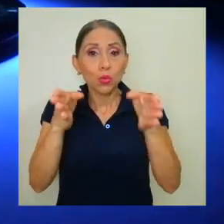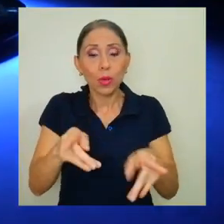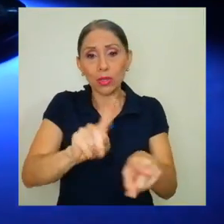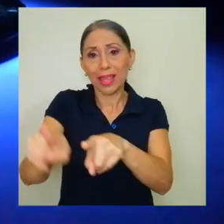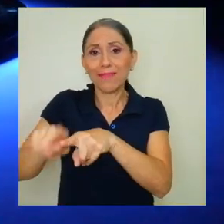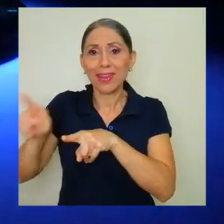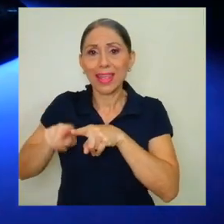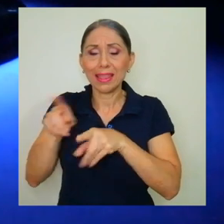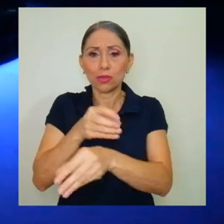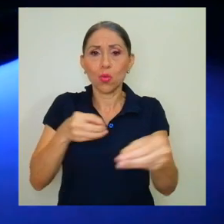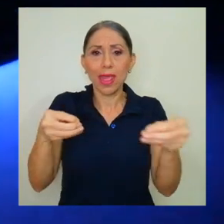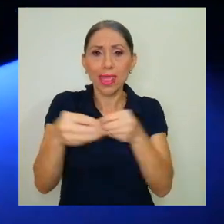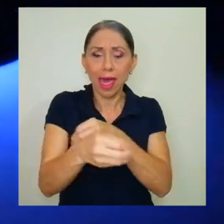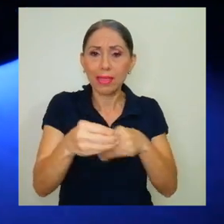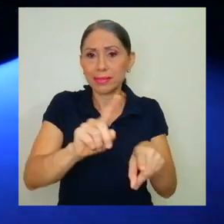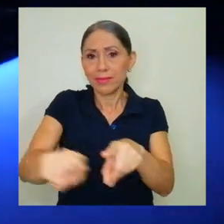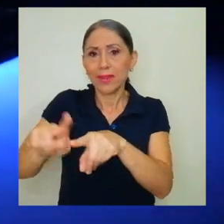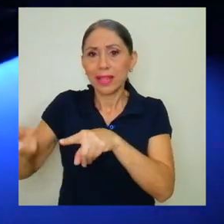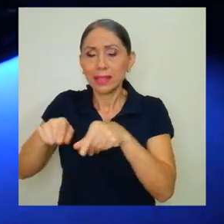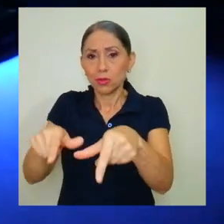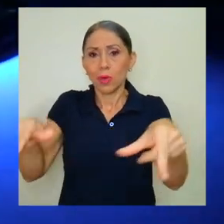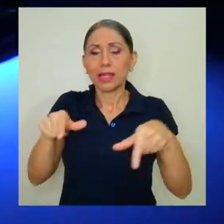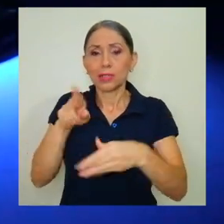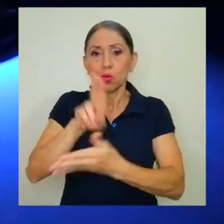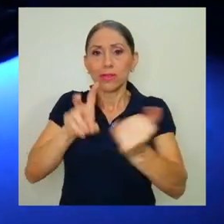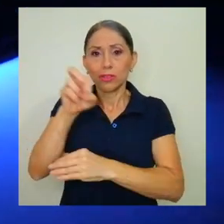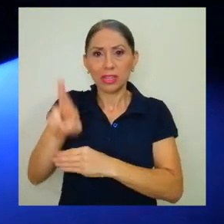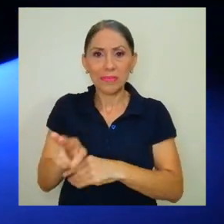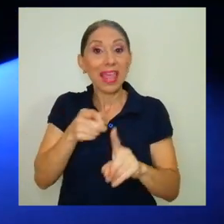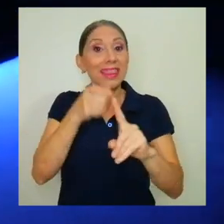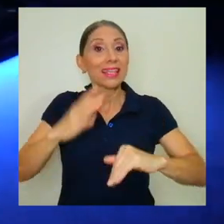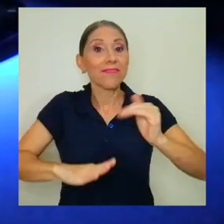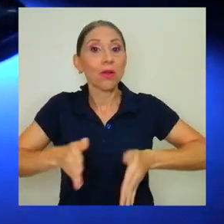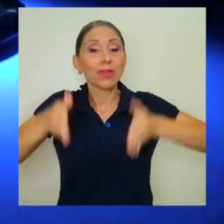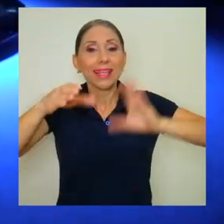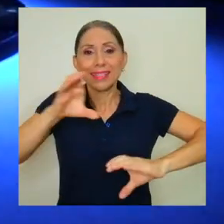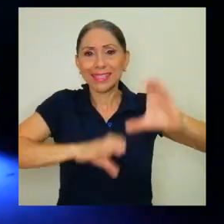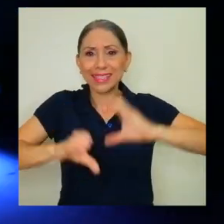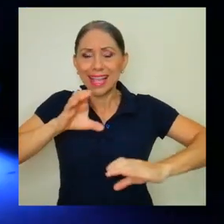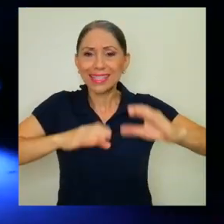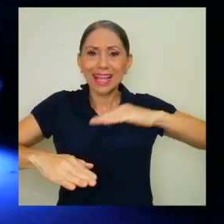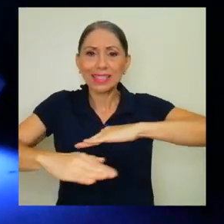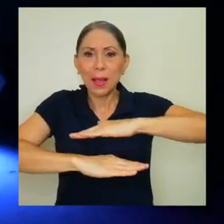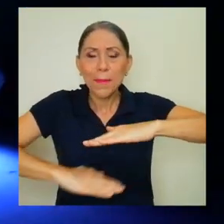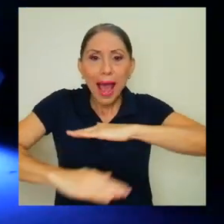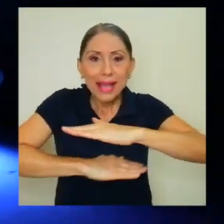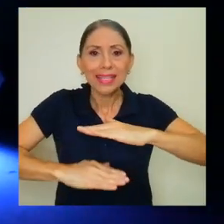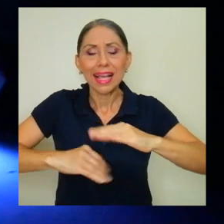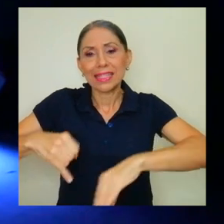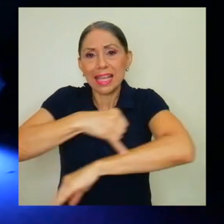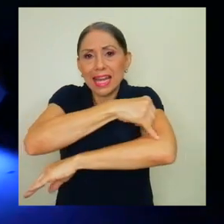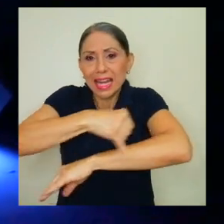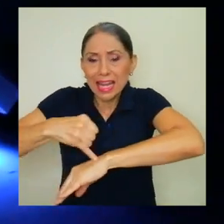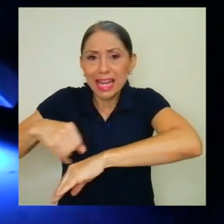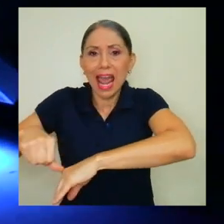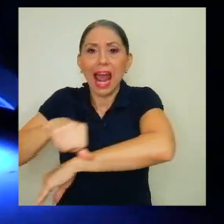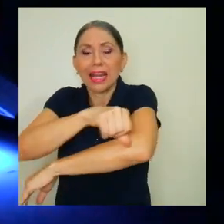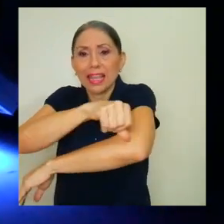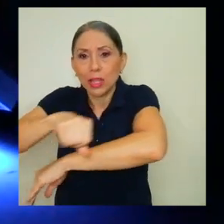diferentes unidades de la UCR. Los científicos provienen de las facultades de Ciencias Básicas, Ingeniería y Arquitectura,